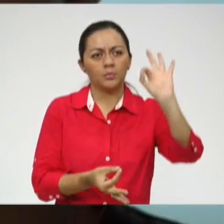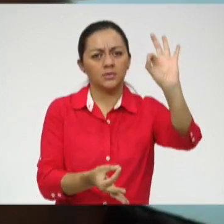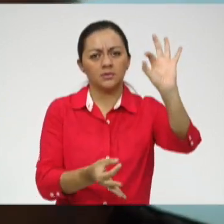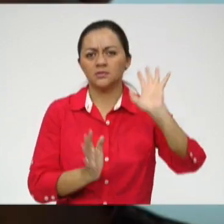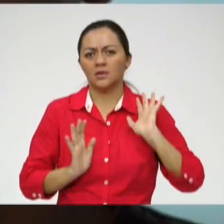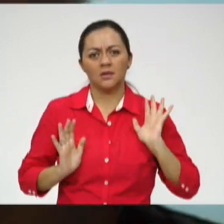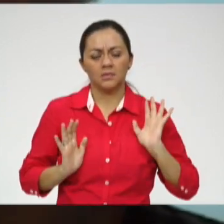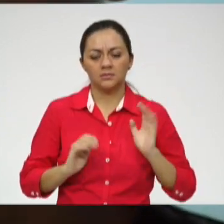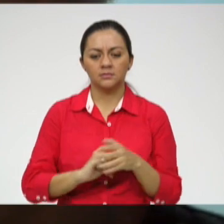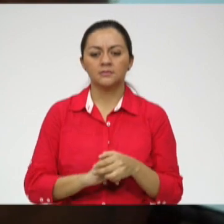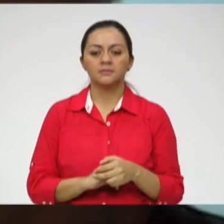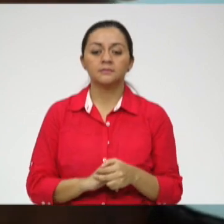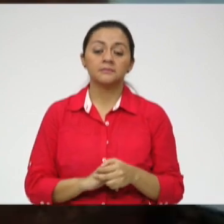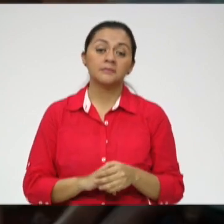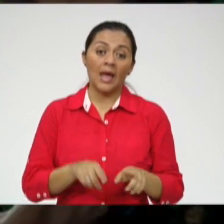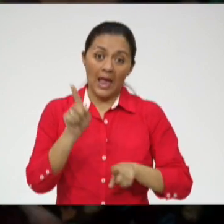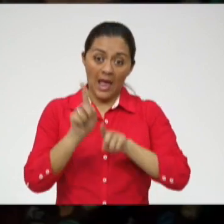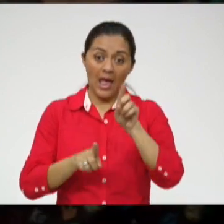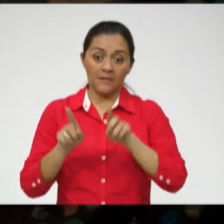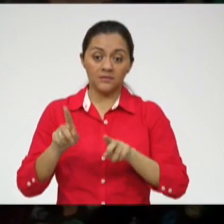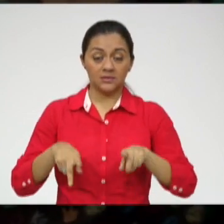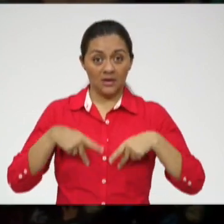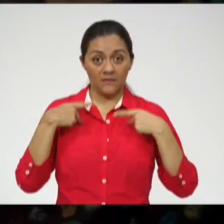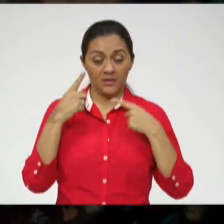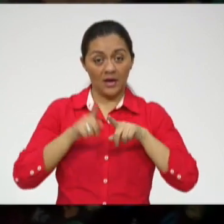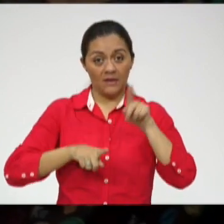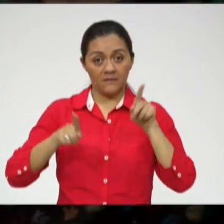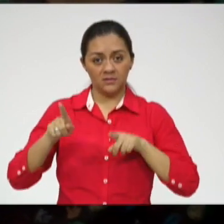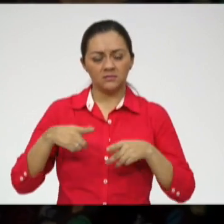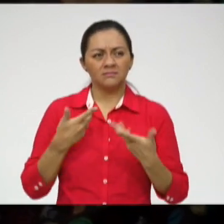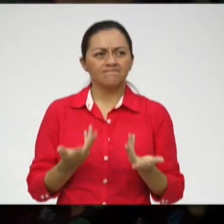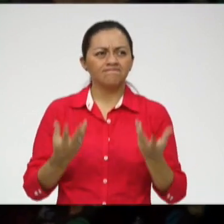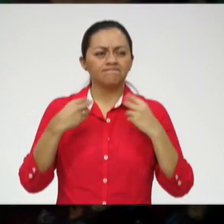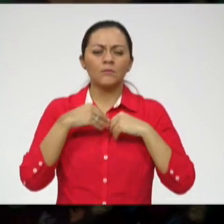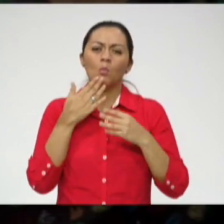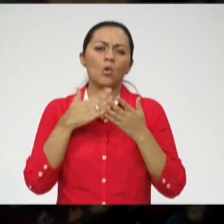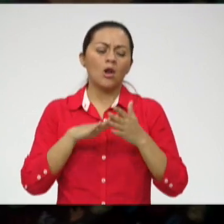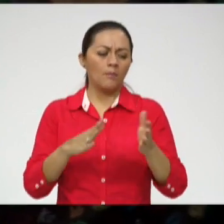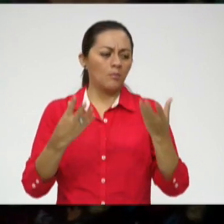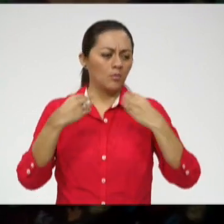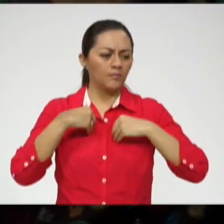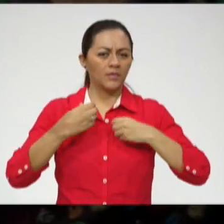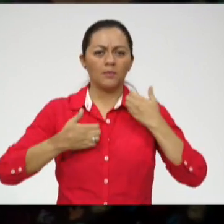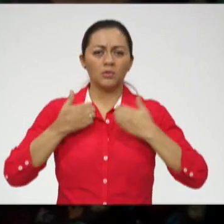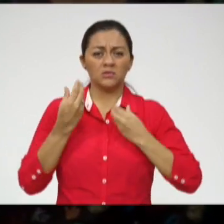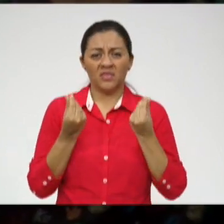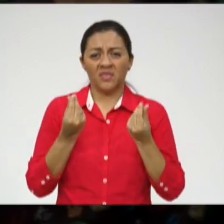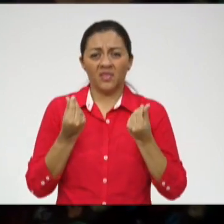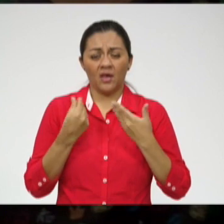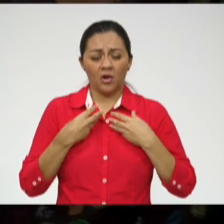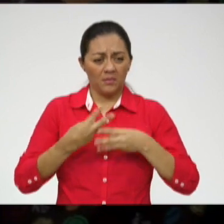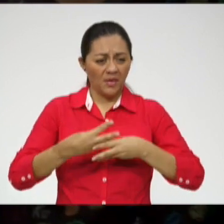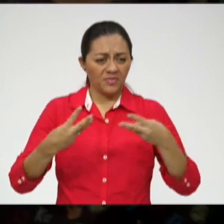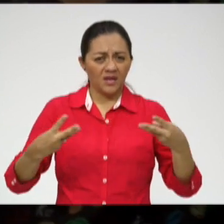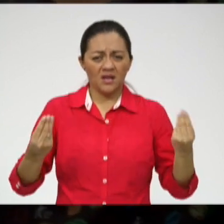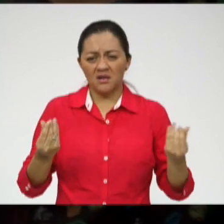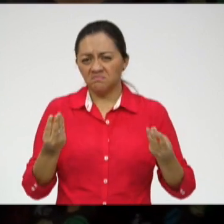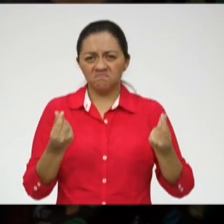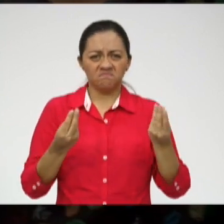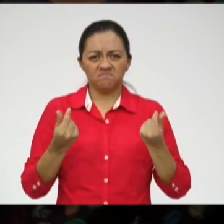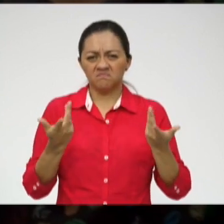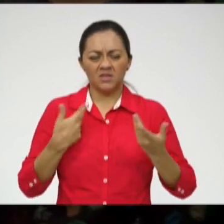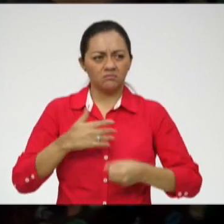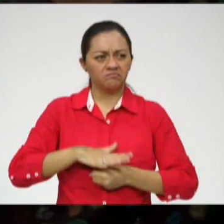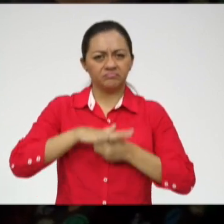Hay cosas que en la vida no lo llenan a uno emocionalmente, como lo son quizás el dinero, cosas materiales. Entonces,